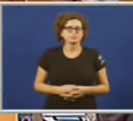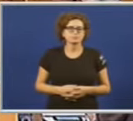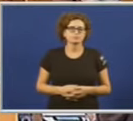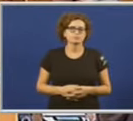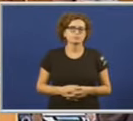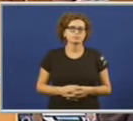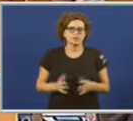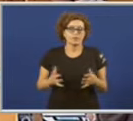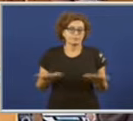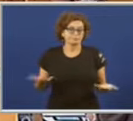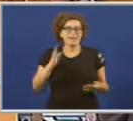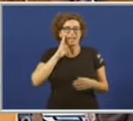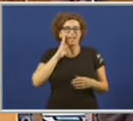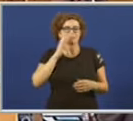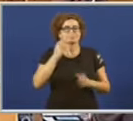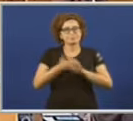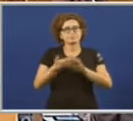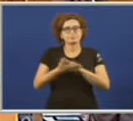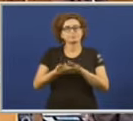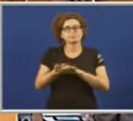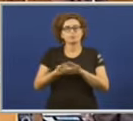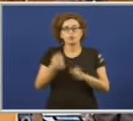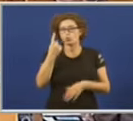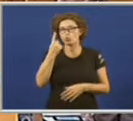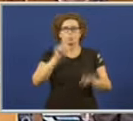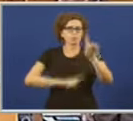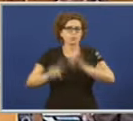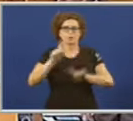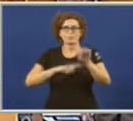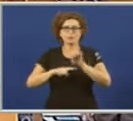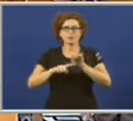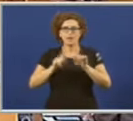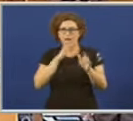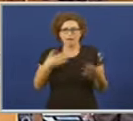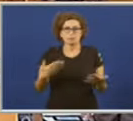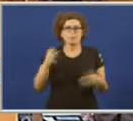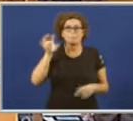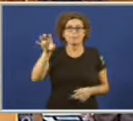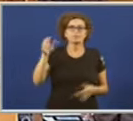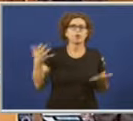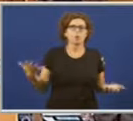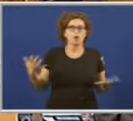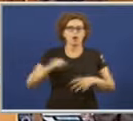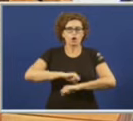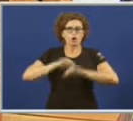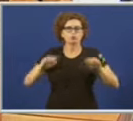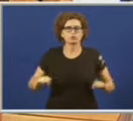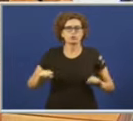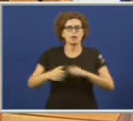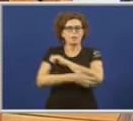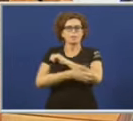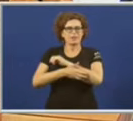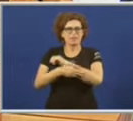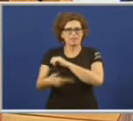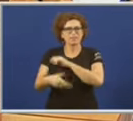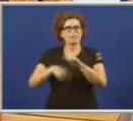Neste senso, un dos problemas que atinxe actualmente este país é a consolidación da precariedade e